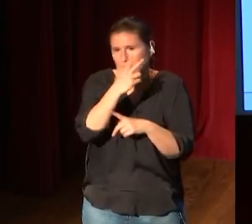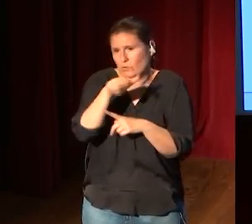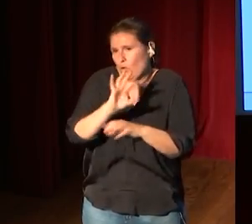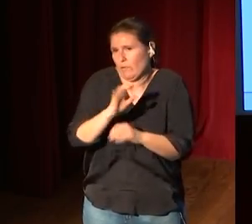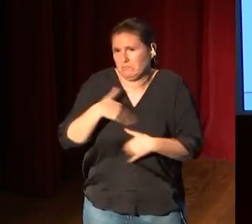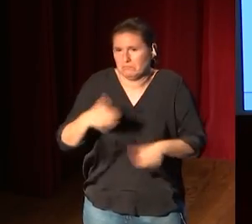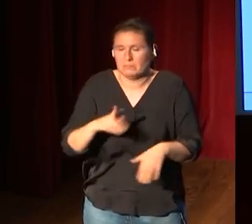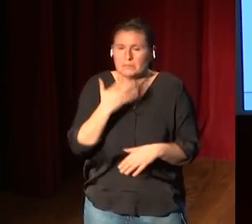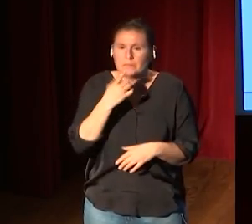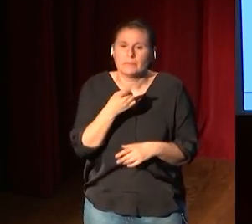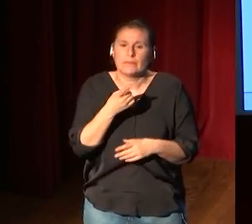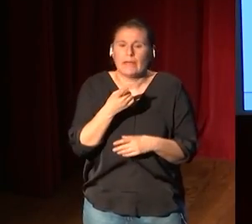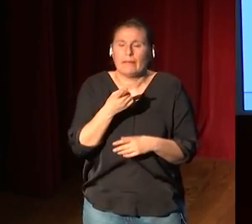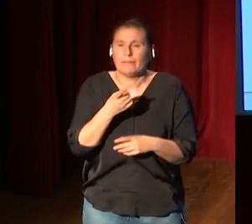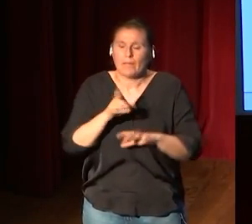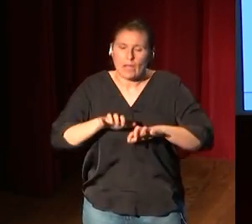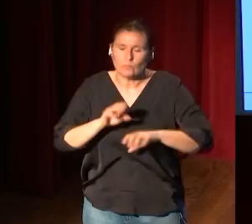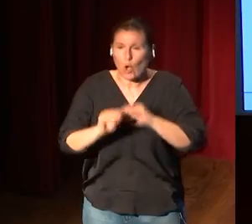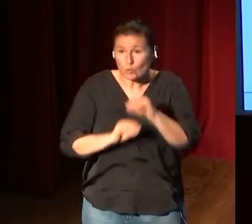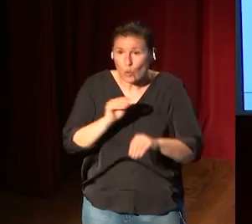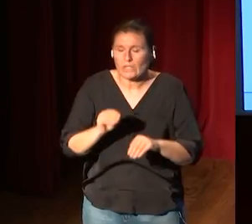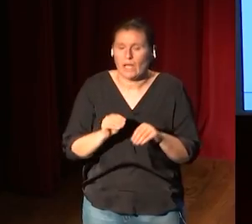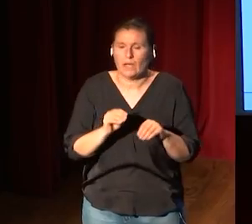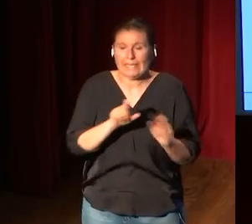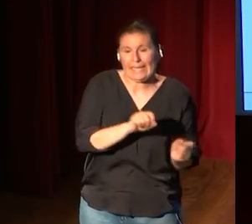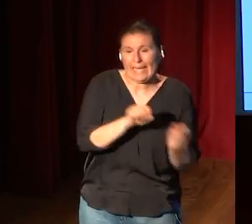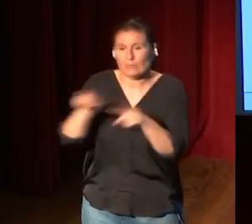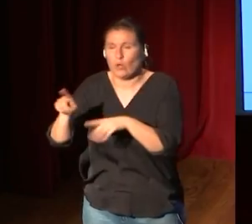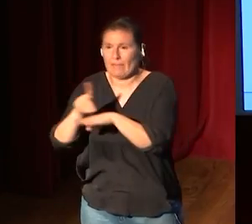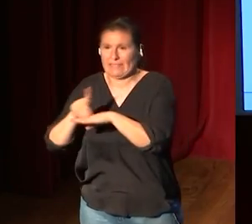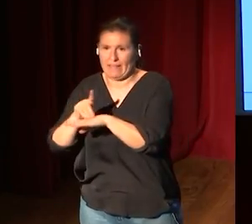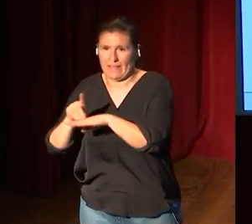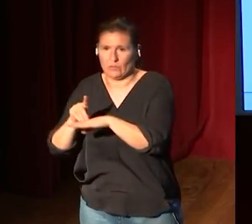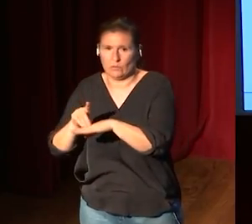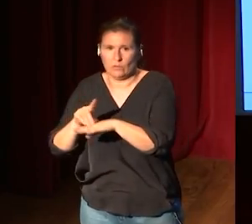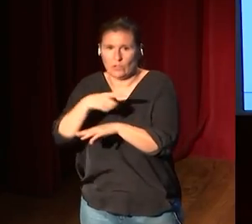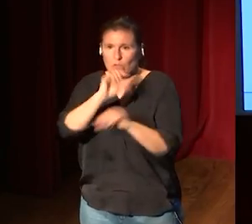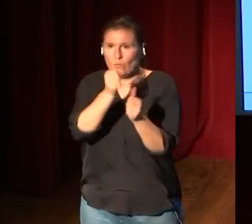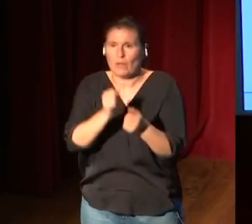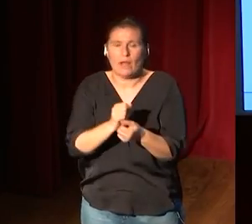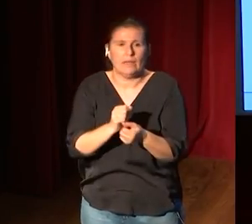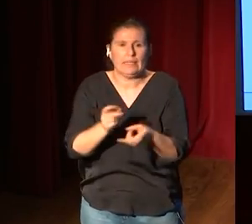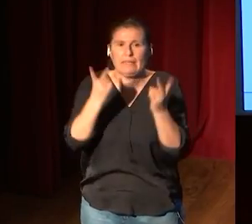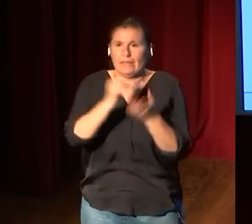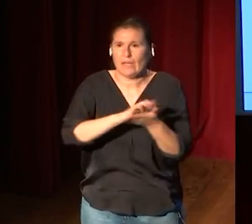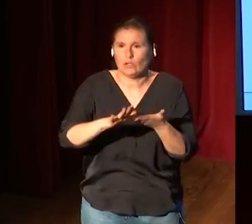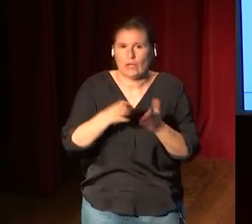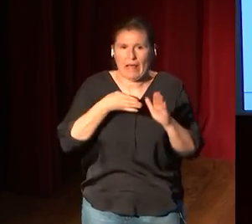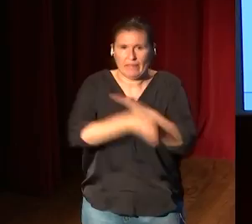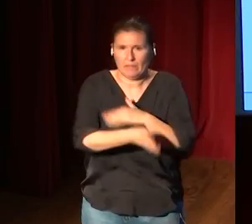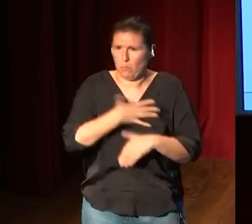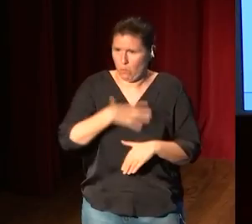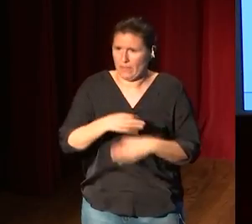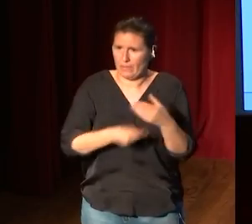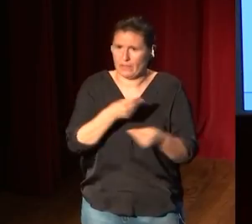una consulta una query que diríamos y exporta la base de datos esto es libre gratuito acceso lo pueden